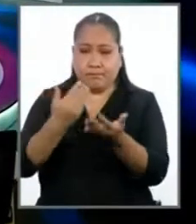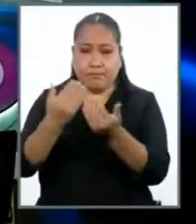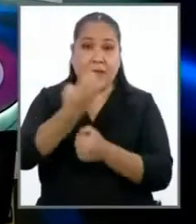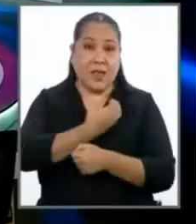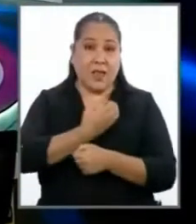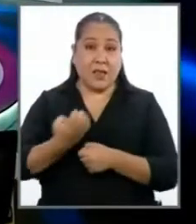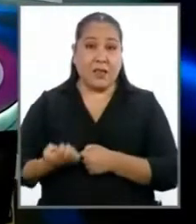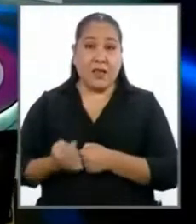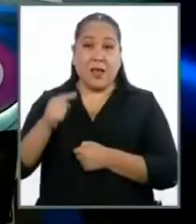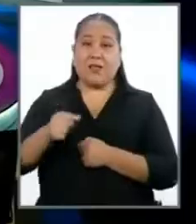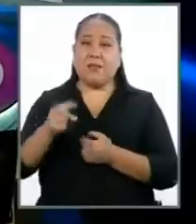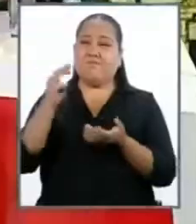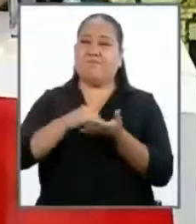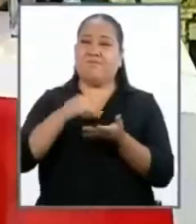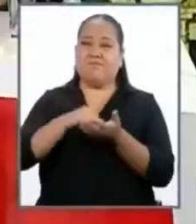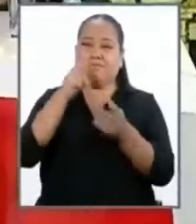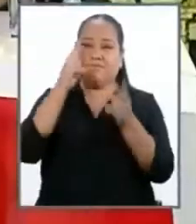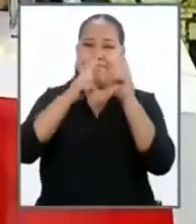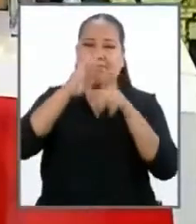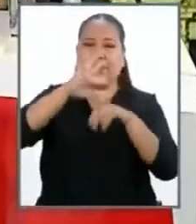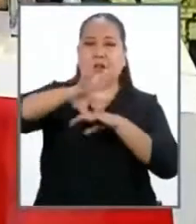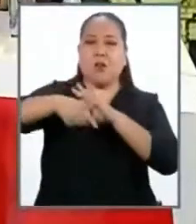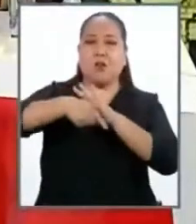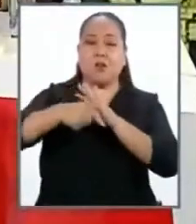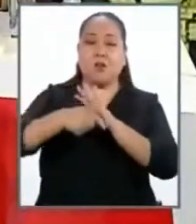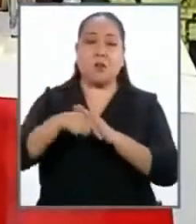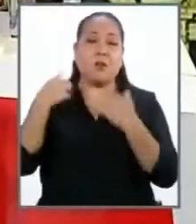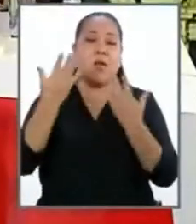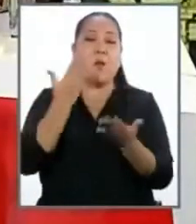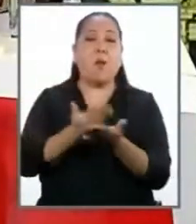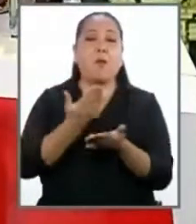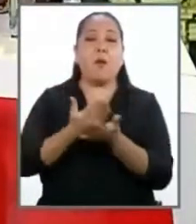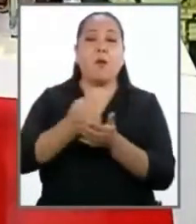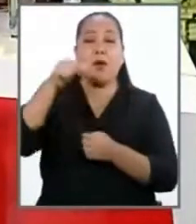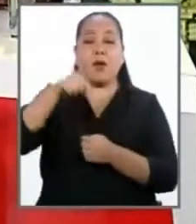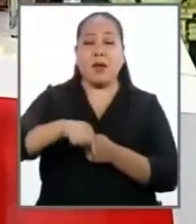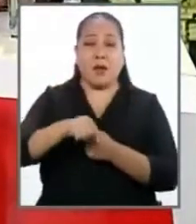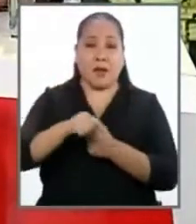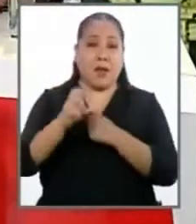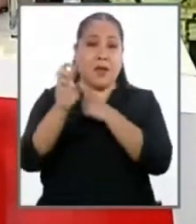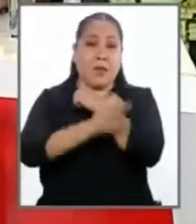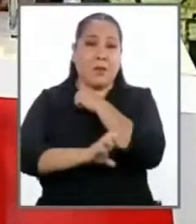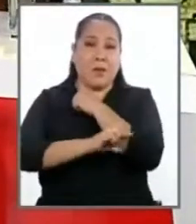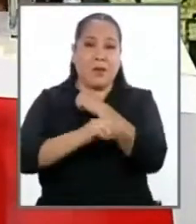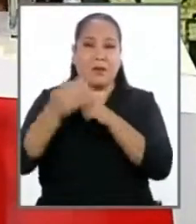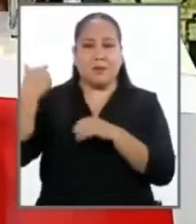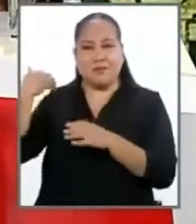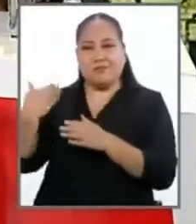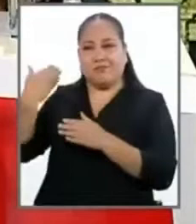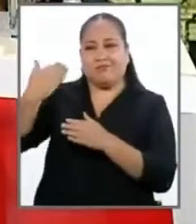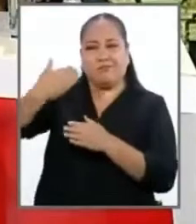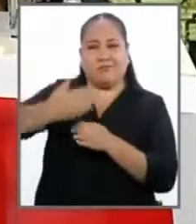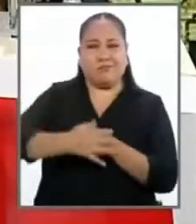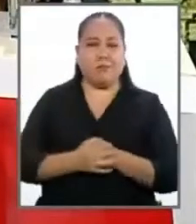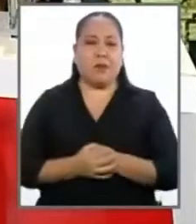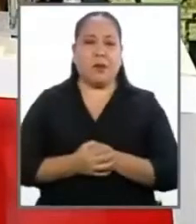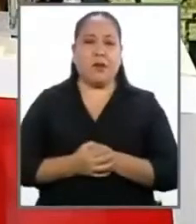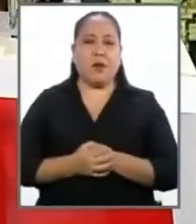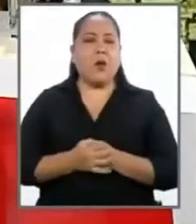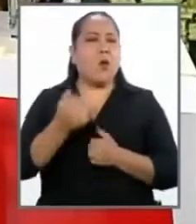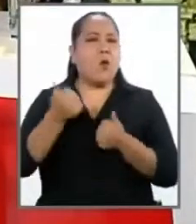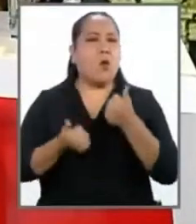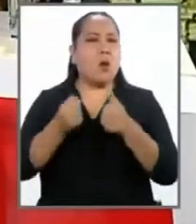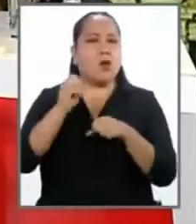principales focos de corrupción, como lamentablemente hemos comprobado en nuestro país en estas últimas décadas. ¿Qué sugeriría para aumentar la